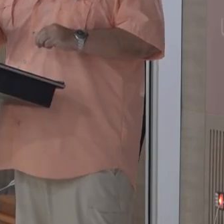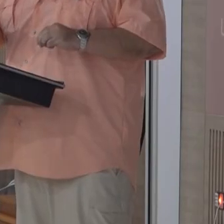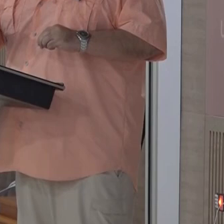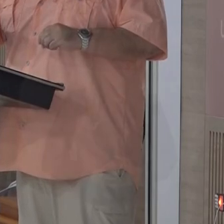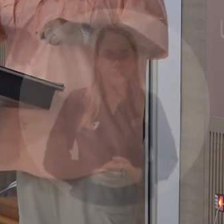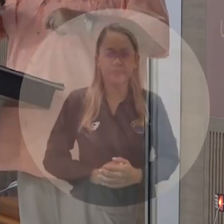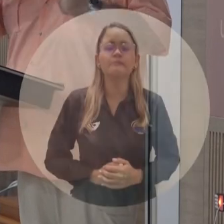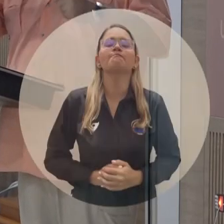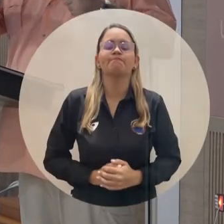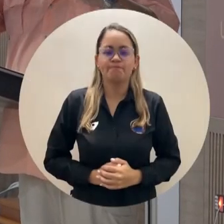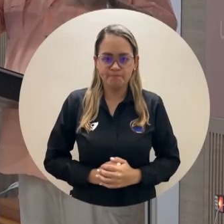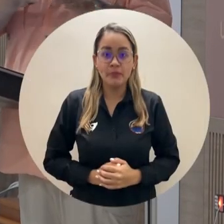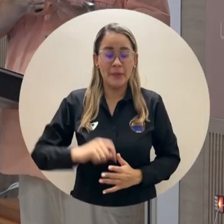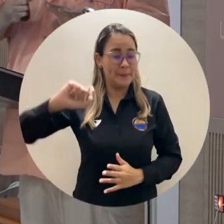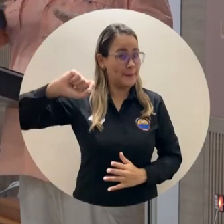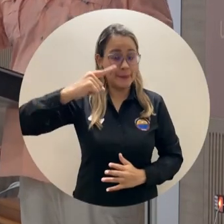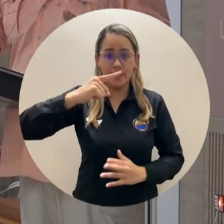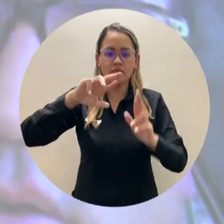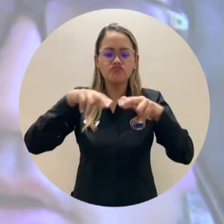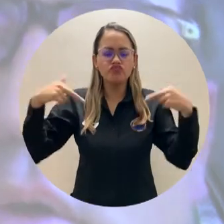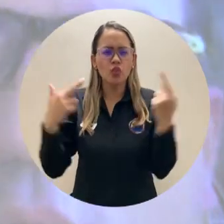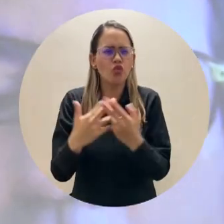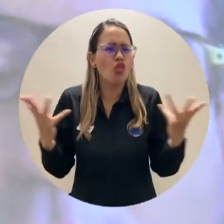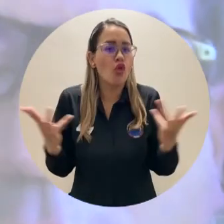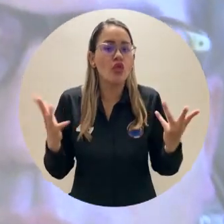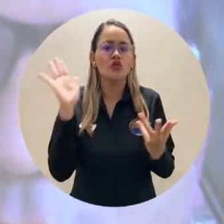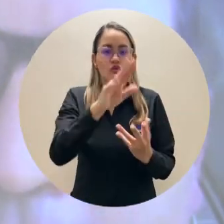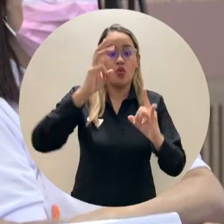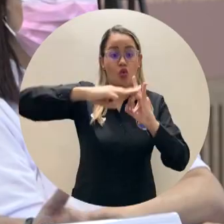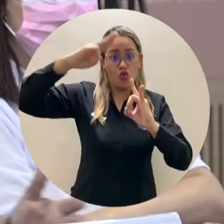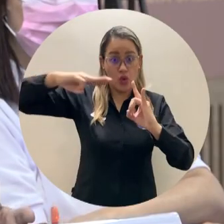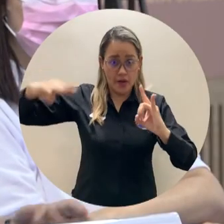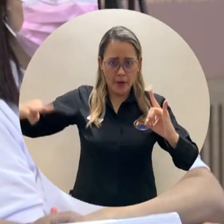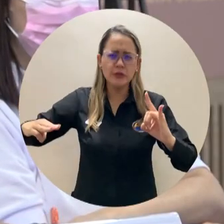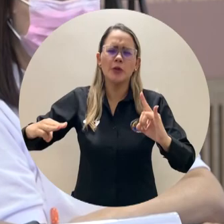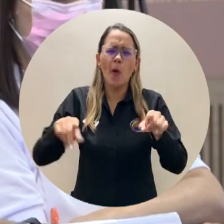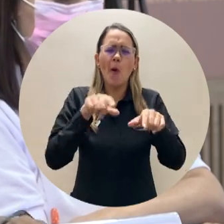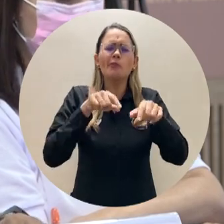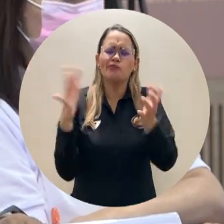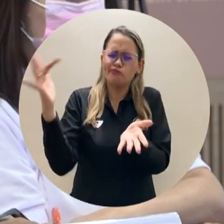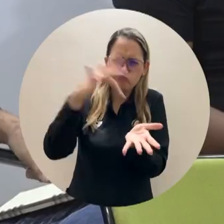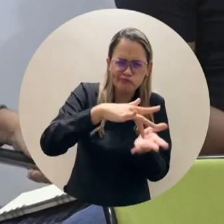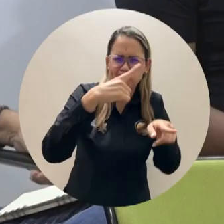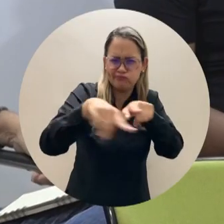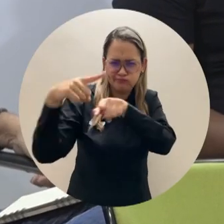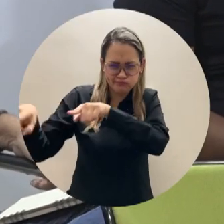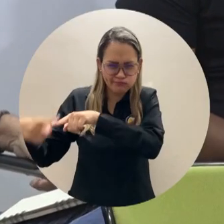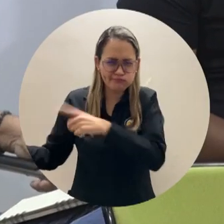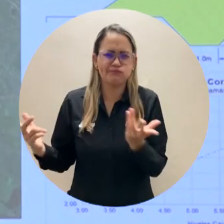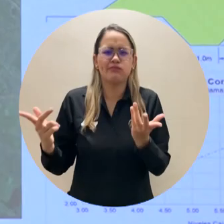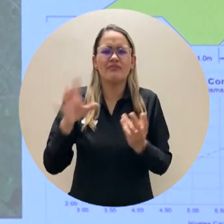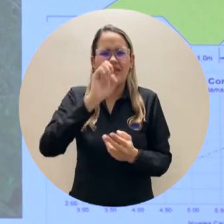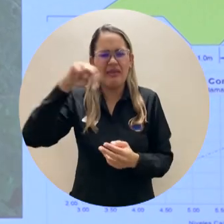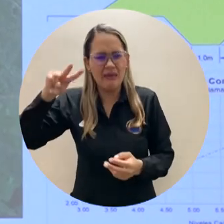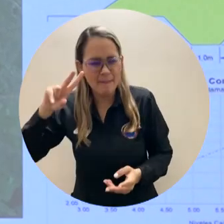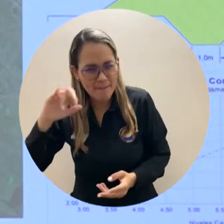La primera presentación se llevó a cabo en la Alma Mater con la presencia híbrida del Ministerio de Transporte, INVIAS, Cormagdalena, Unidad Nacional